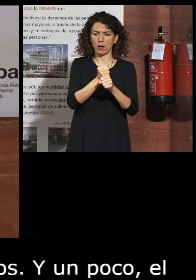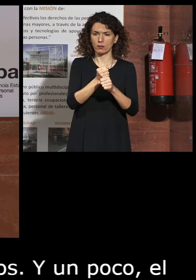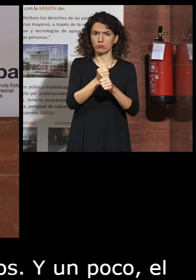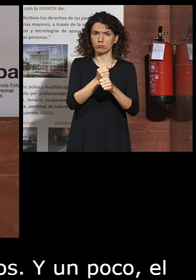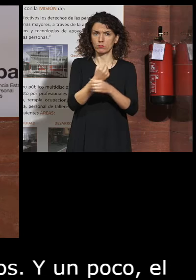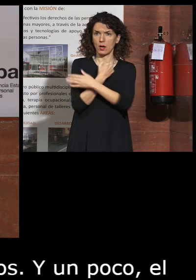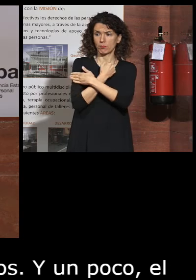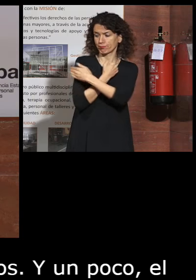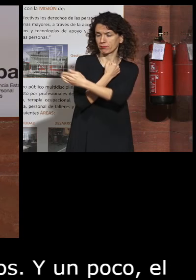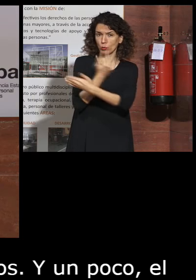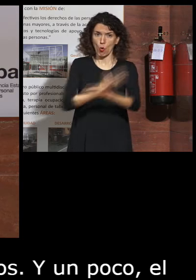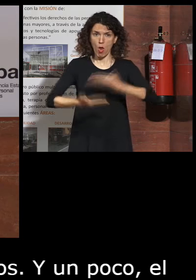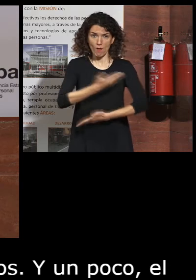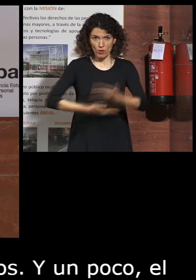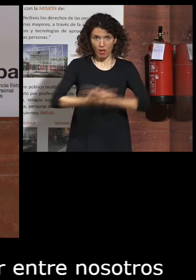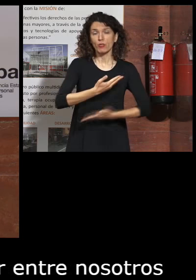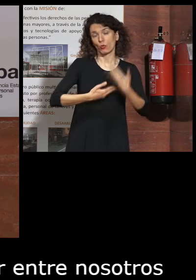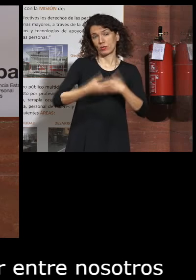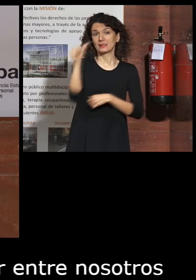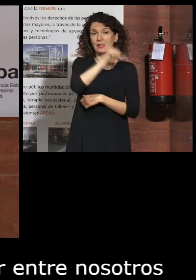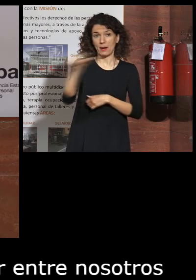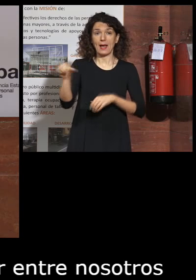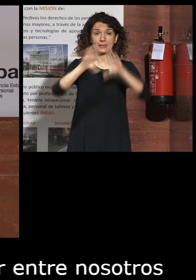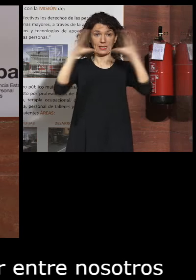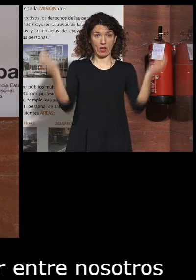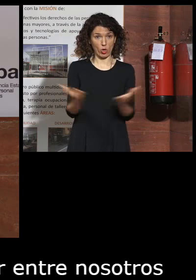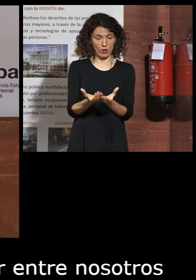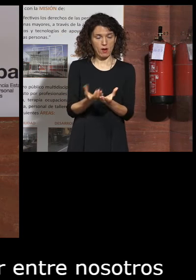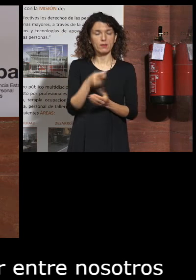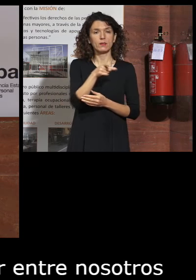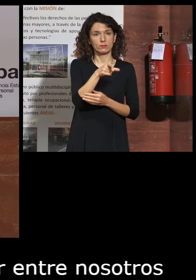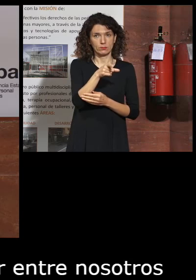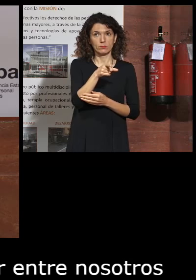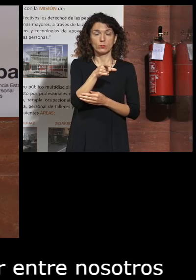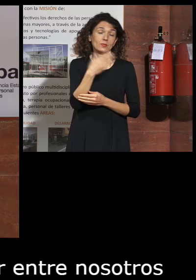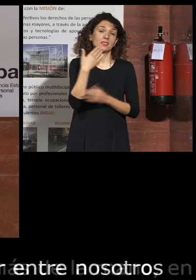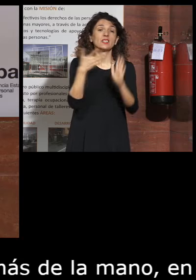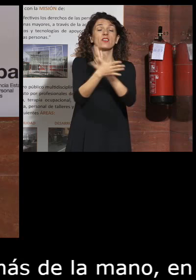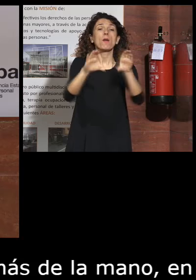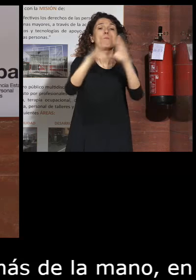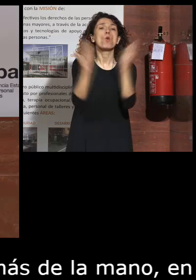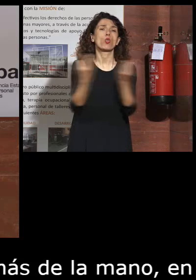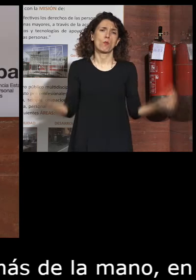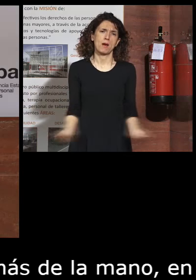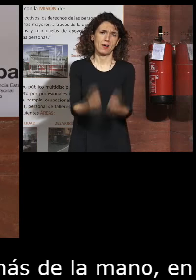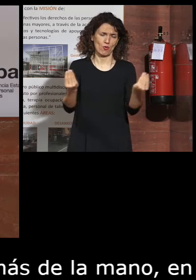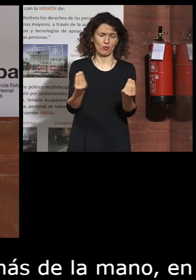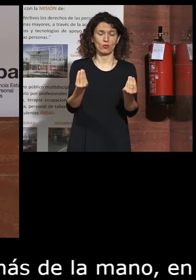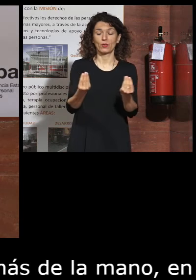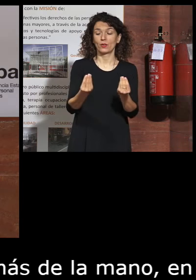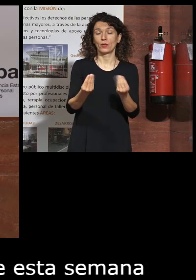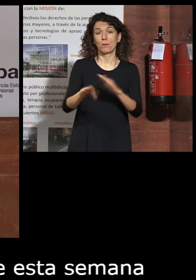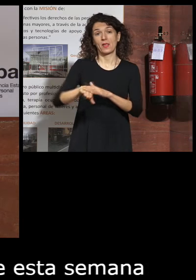sentido que es un poco todo lo que gira alrededor de la semana internacional pues el mundo es mejor a mi derecha